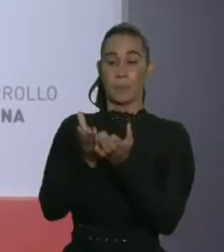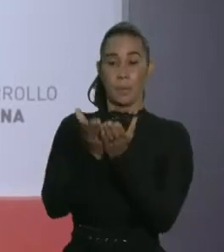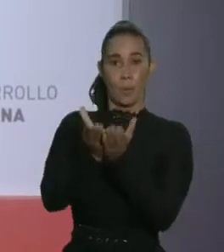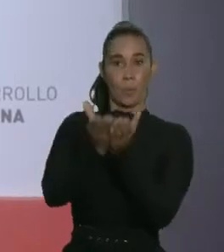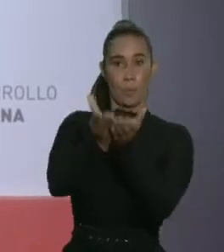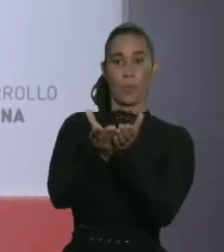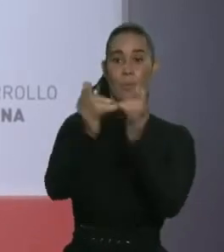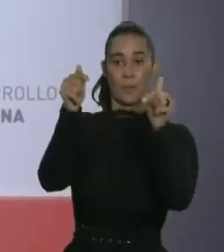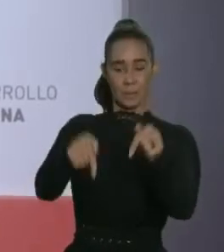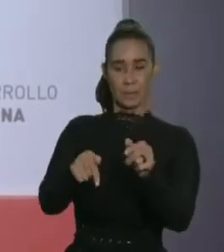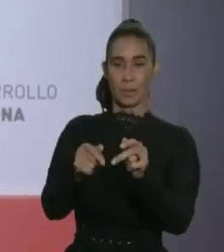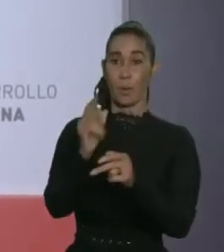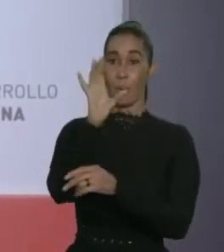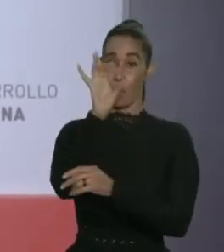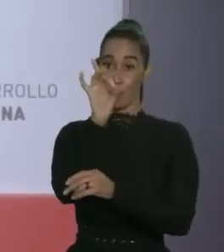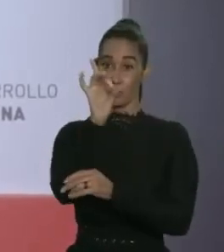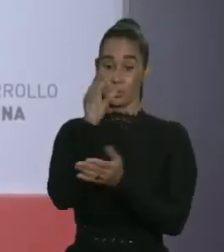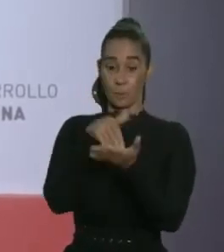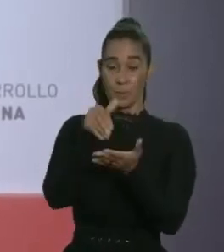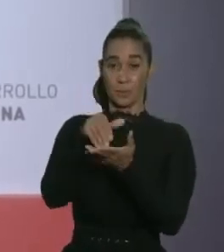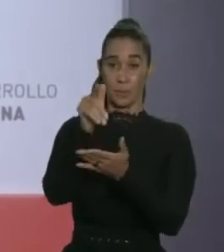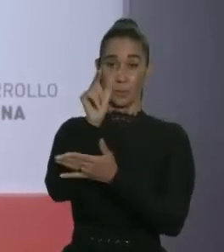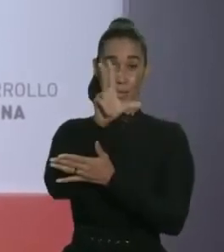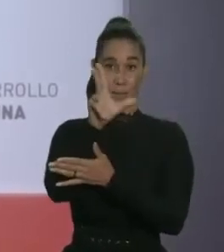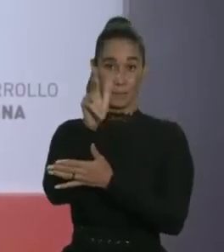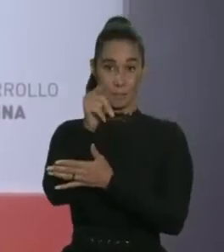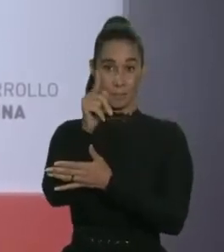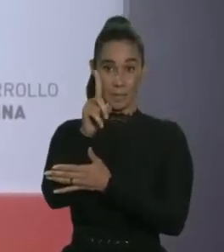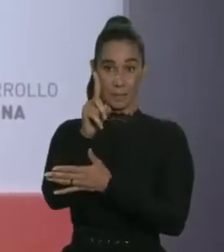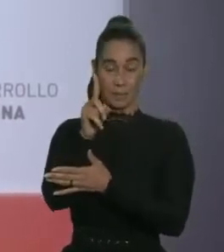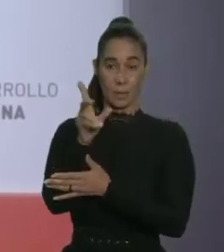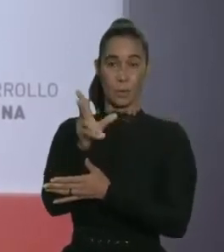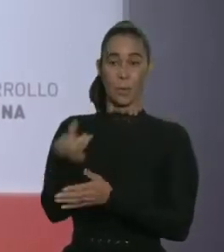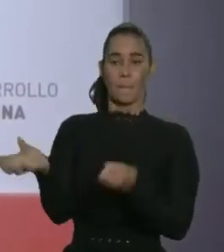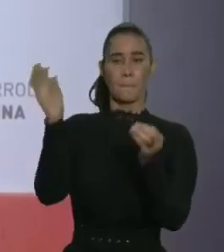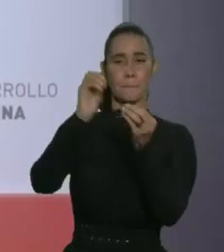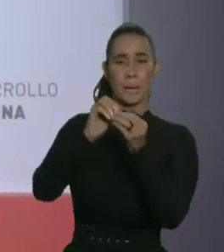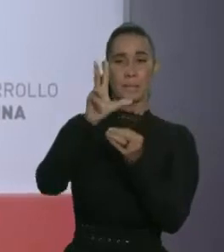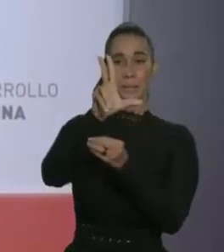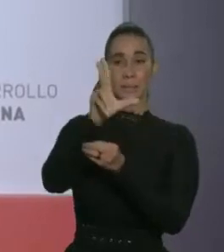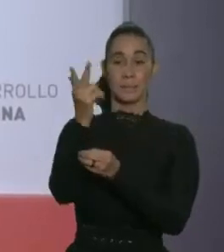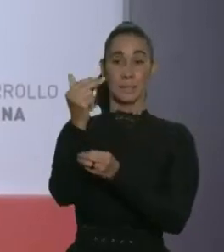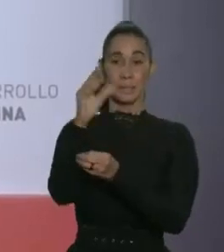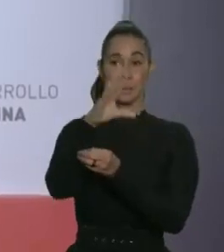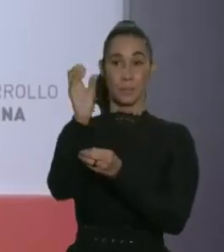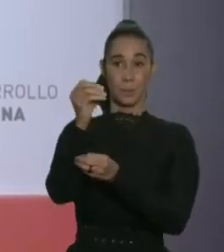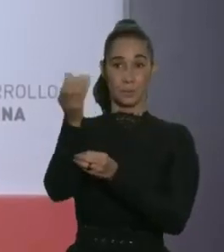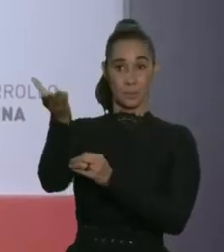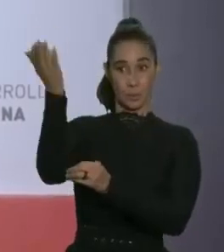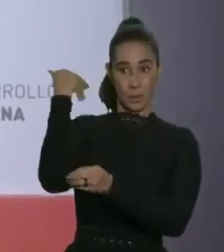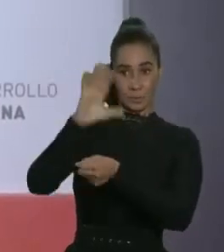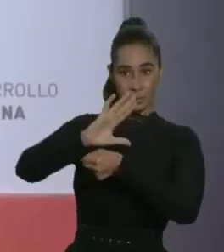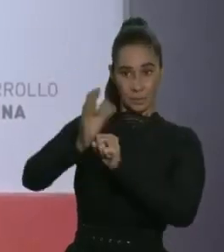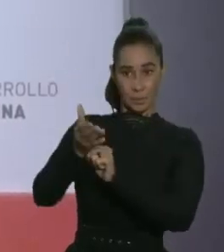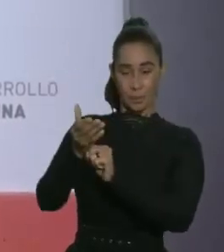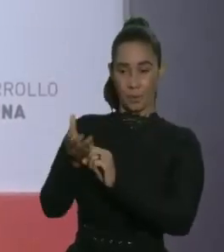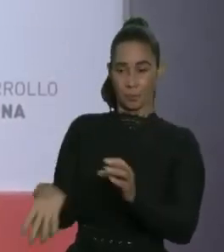8 millones y medio de visitantes, un 13% más que el periodo anterior a la pandemia.